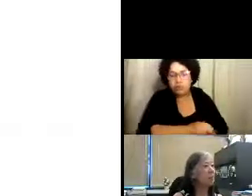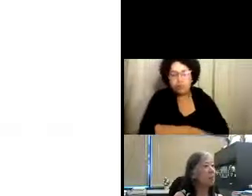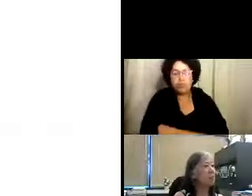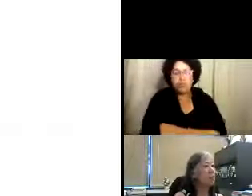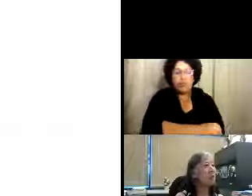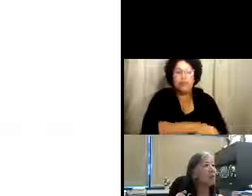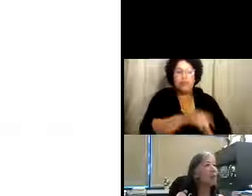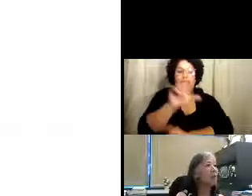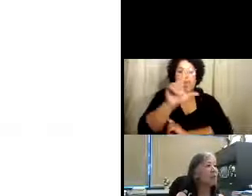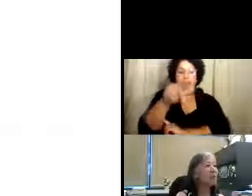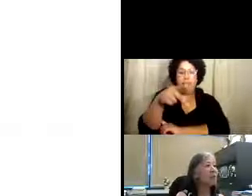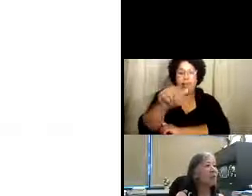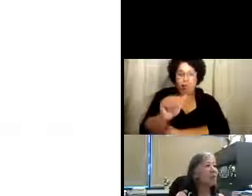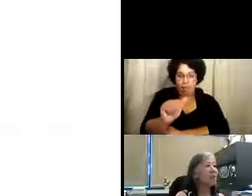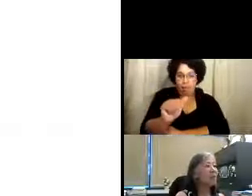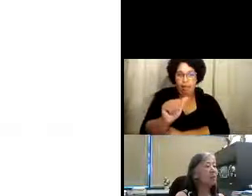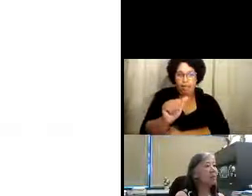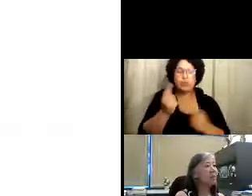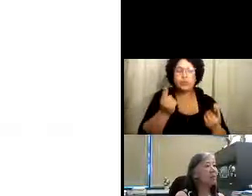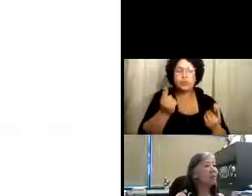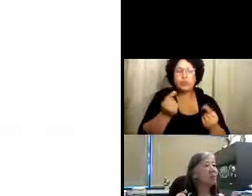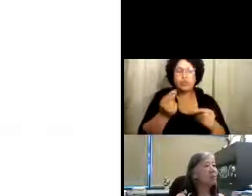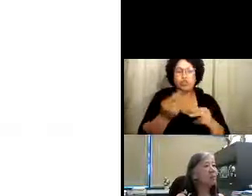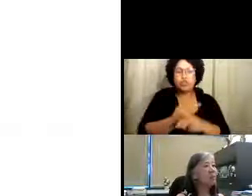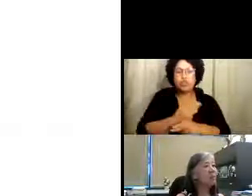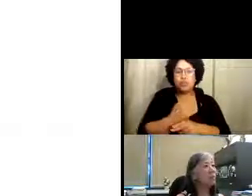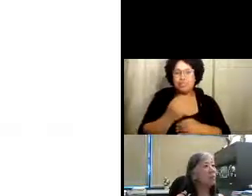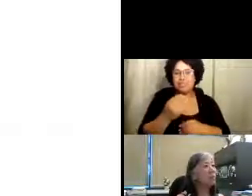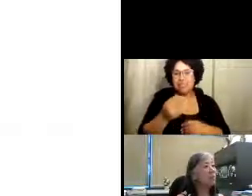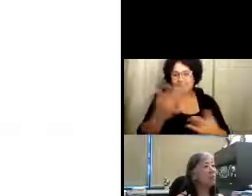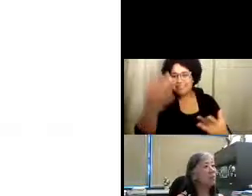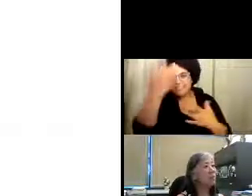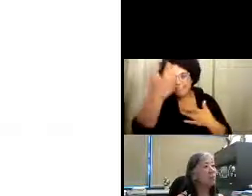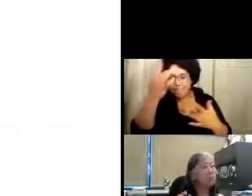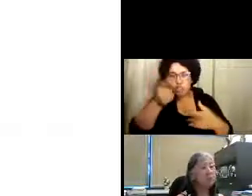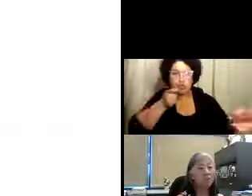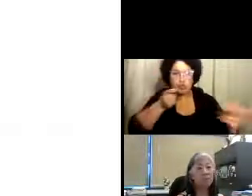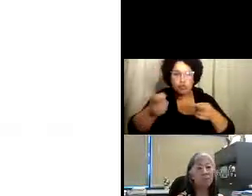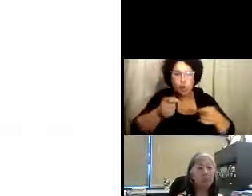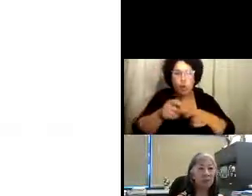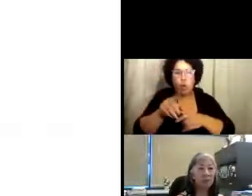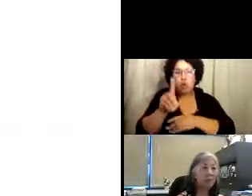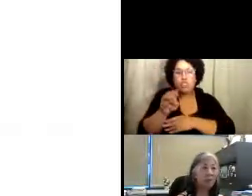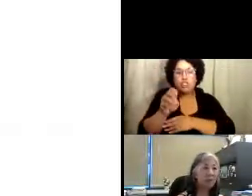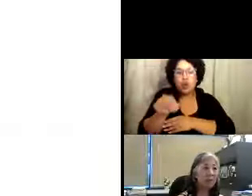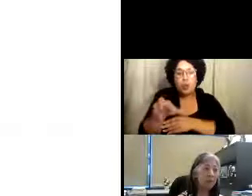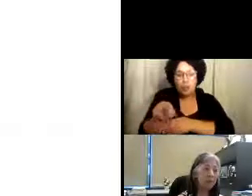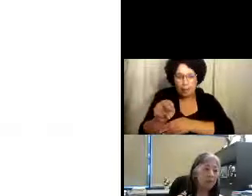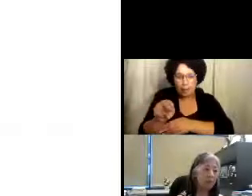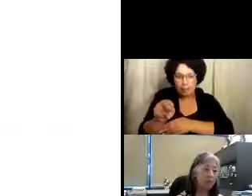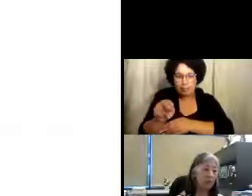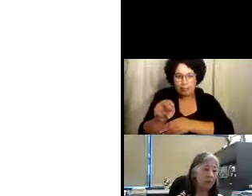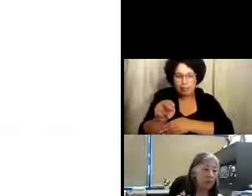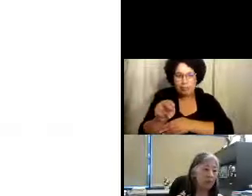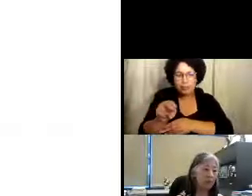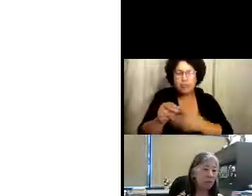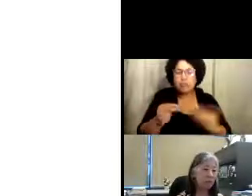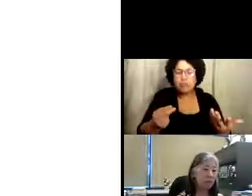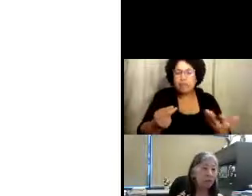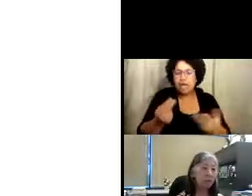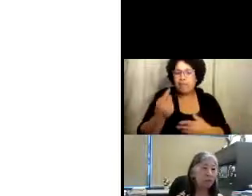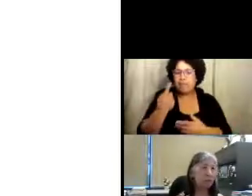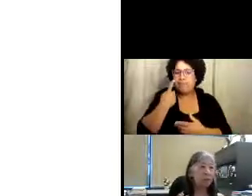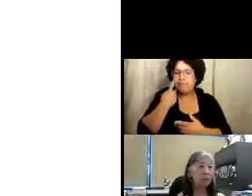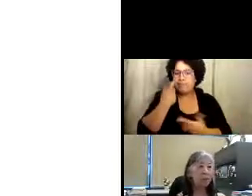medidas de seguridad. Próxima página, por favor. Los LPAs van a usar lo que es el dominio control de infección y como ya se